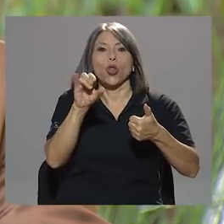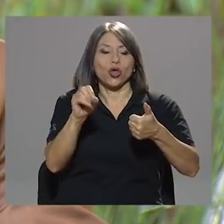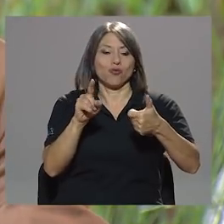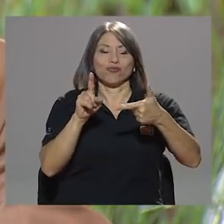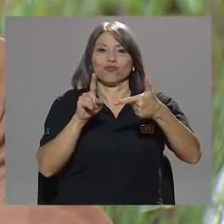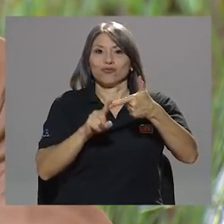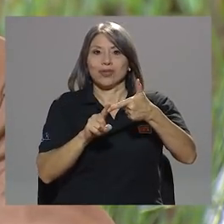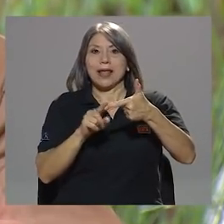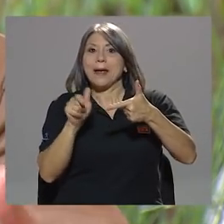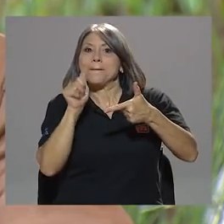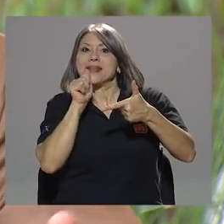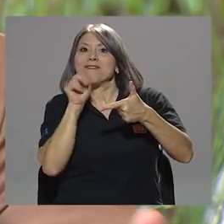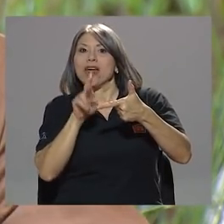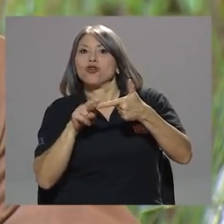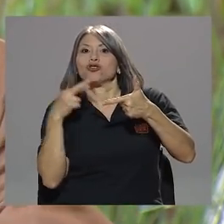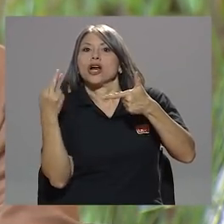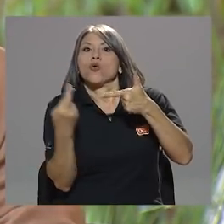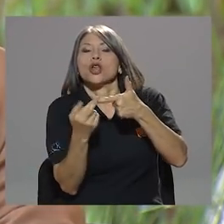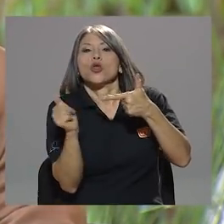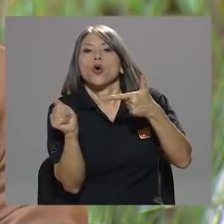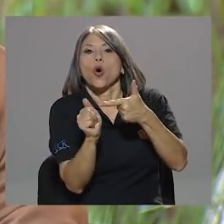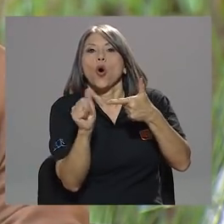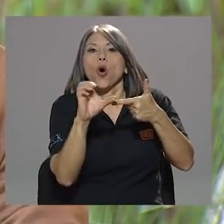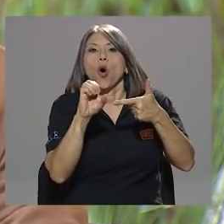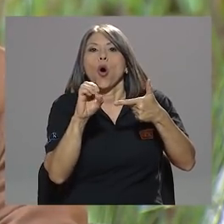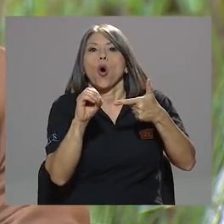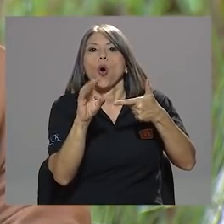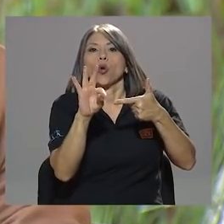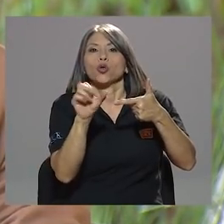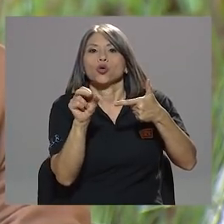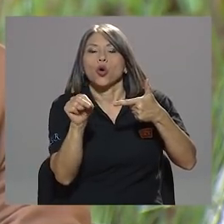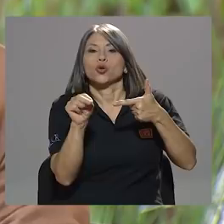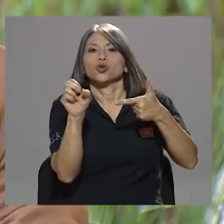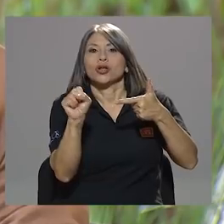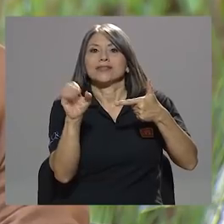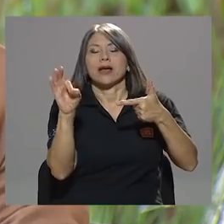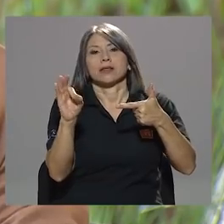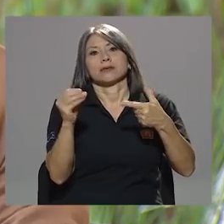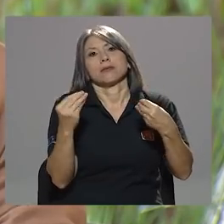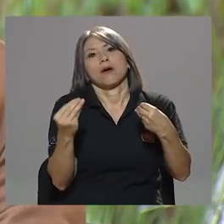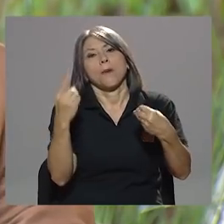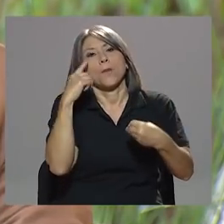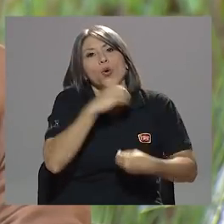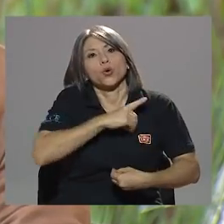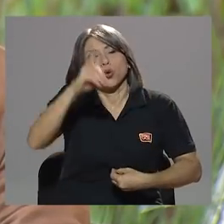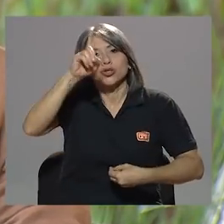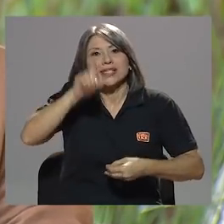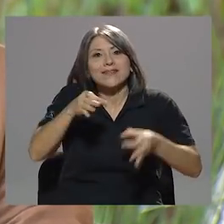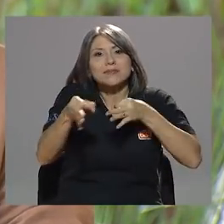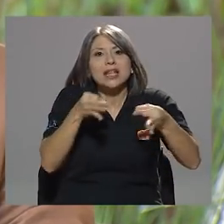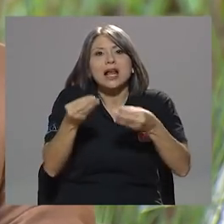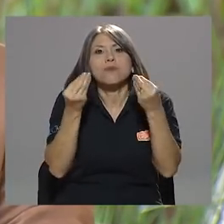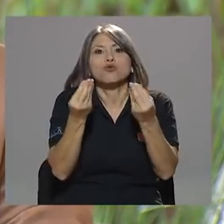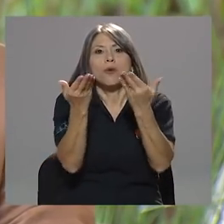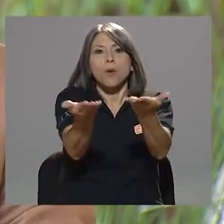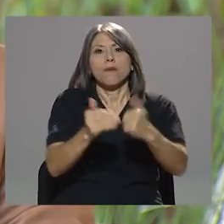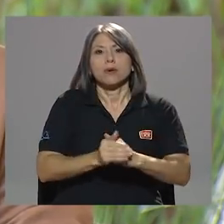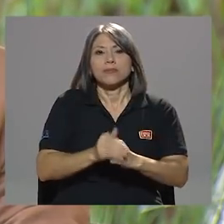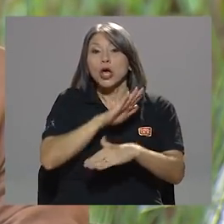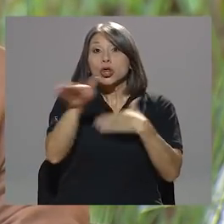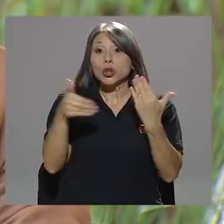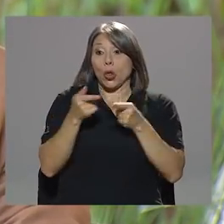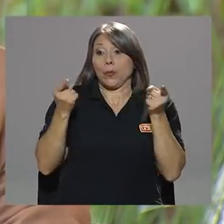promotor de la ética, Otón Solís Fallas. Por Dios, hay que explicarle mucho al pueblo. Y resulta que todas estas